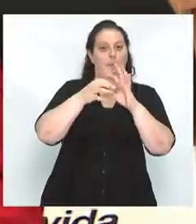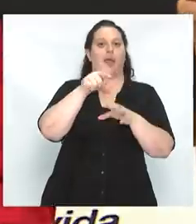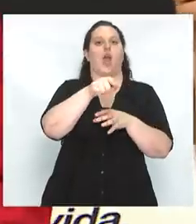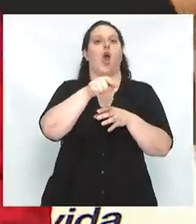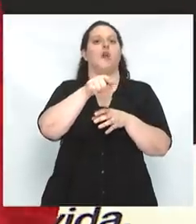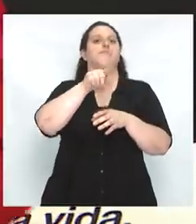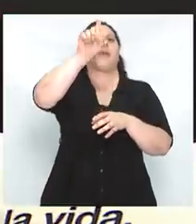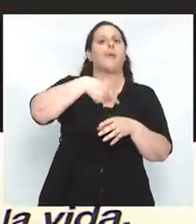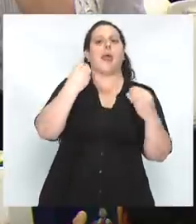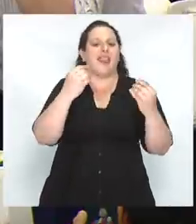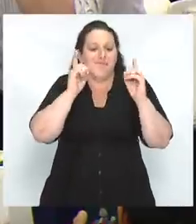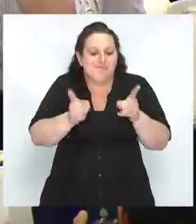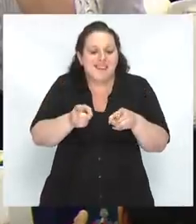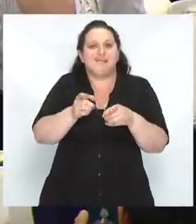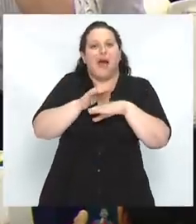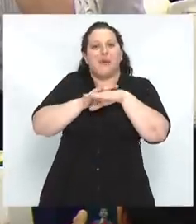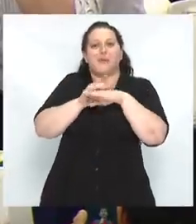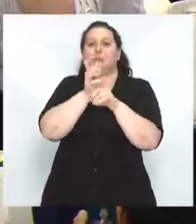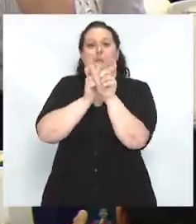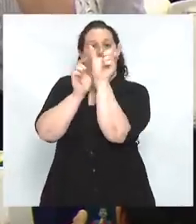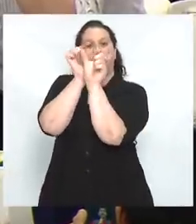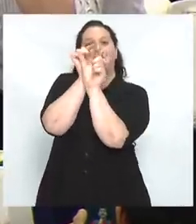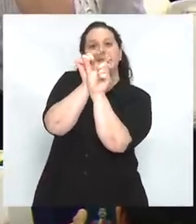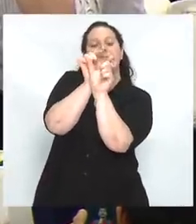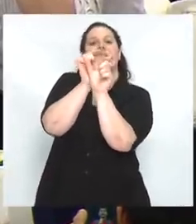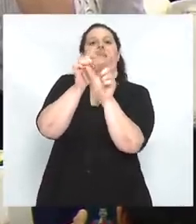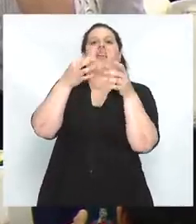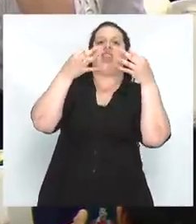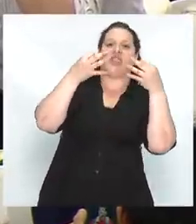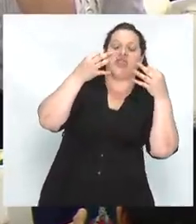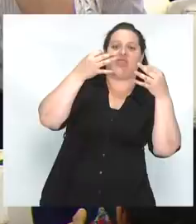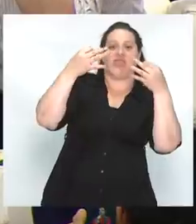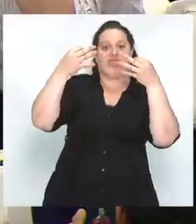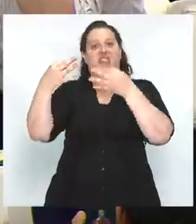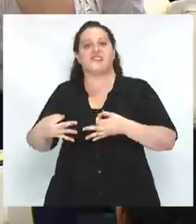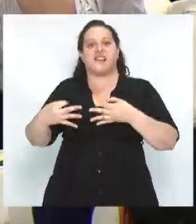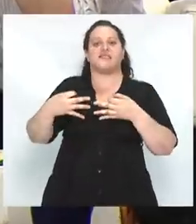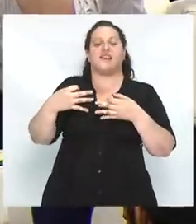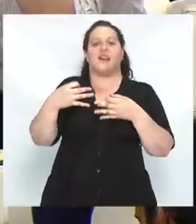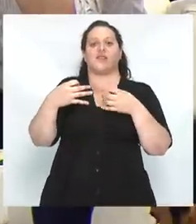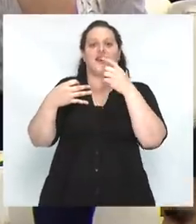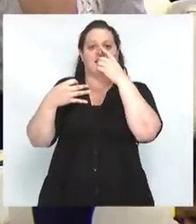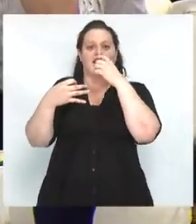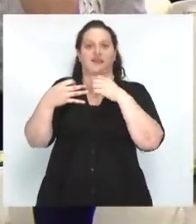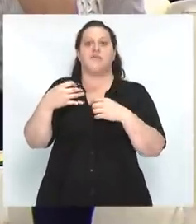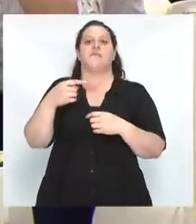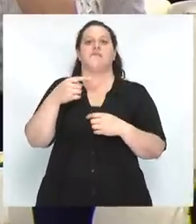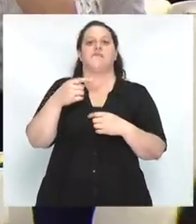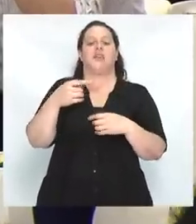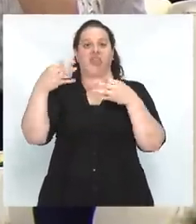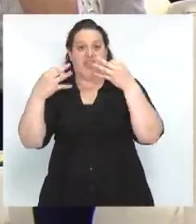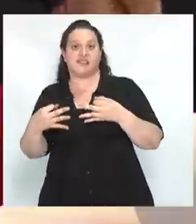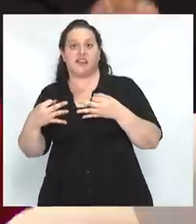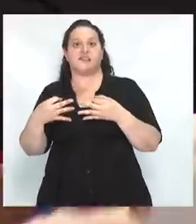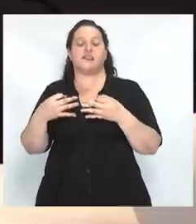raíz, el mismo prefijo que la palabra decencia, que es dec. Y ese prefijo dec